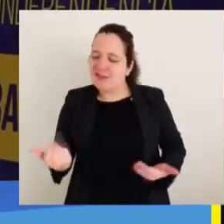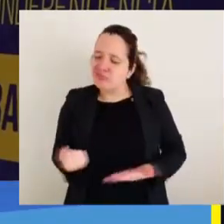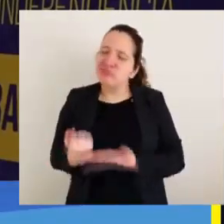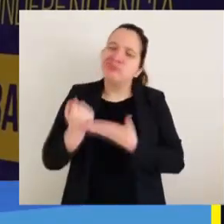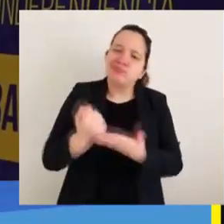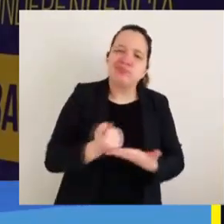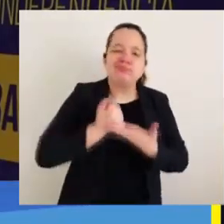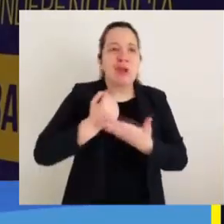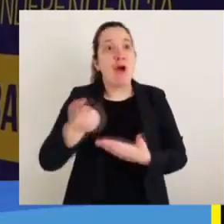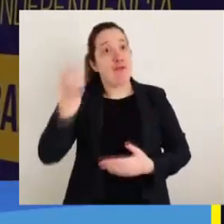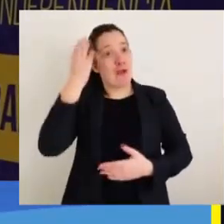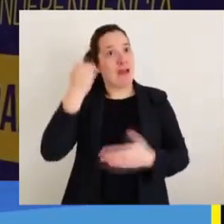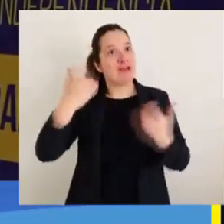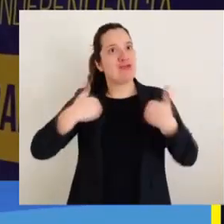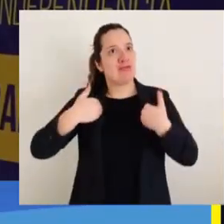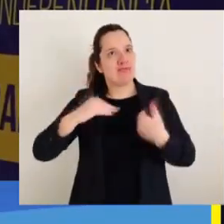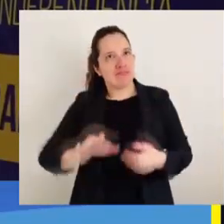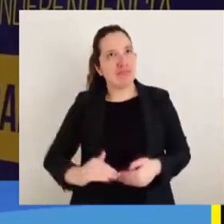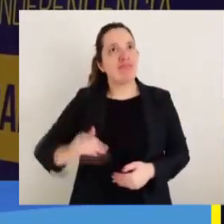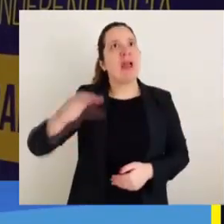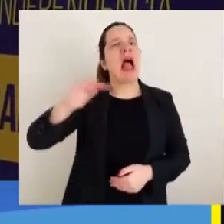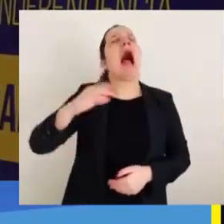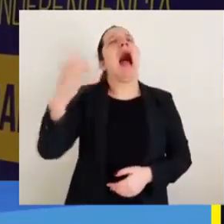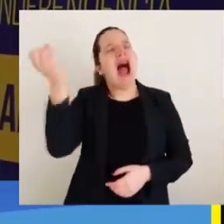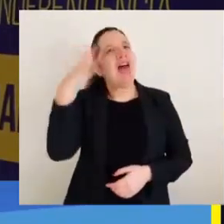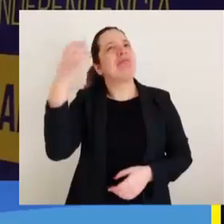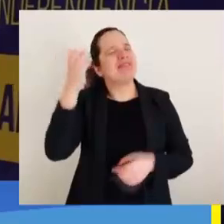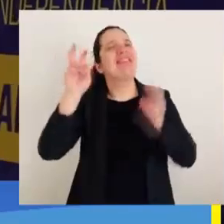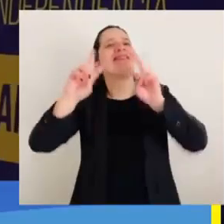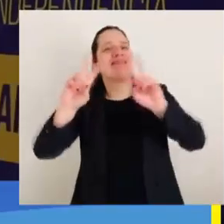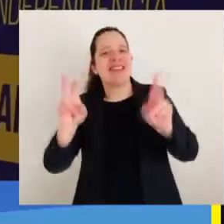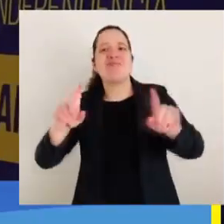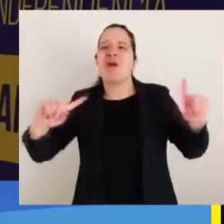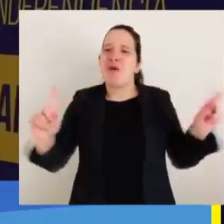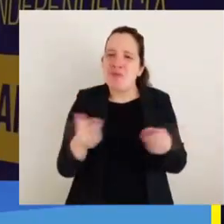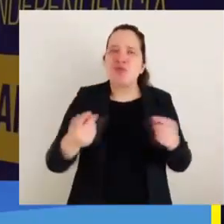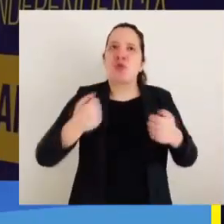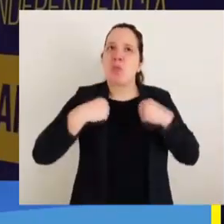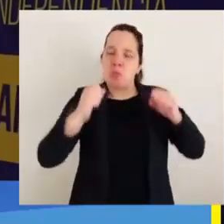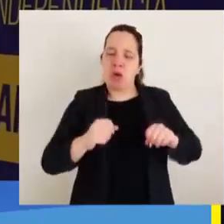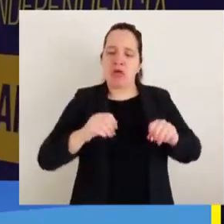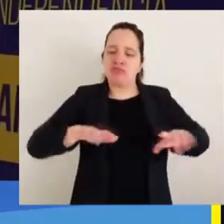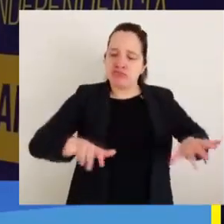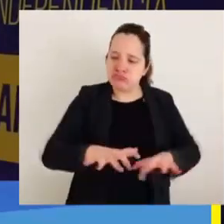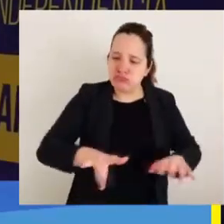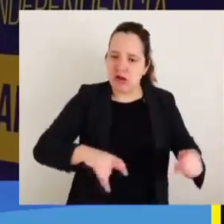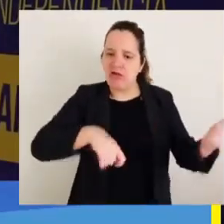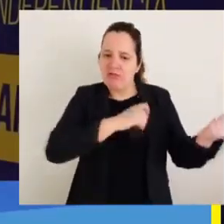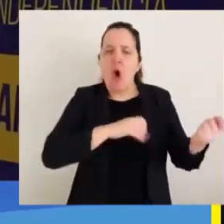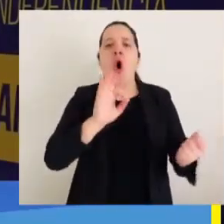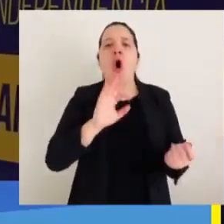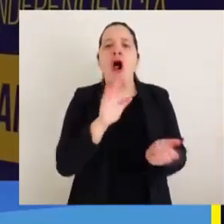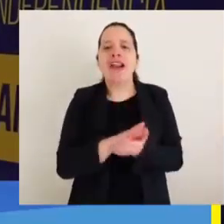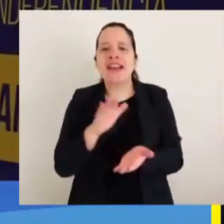importante dentro de la formación de una persona aprender sobre la música, aprender a tocar un instrumento, aprender a distinguir ritmos y